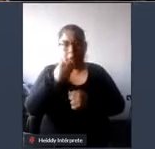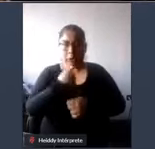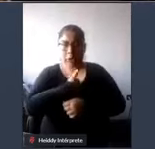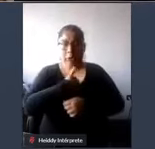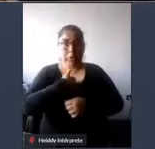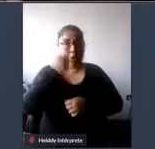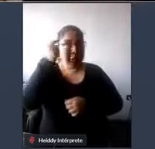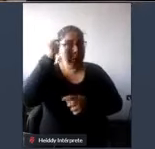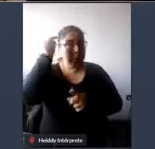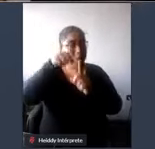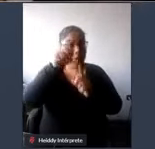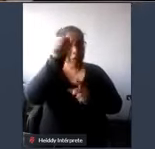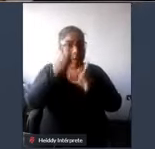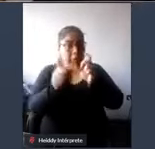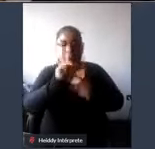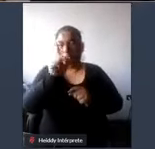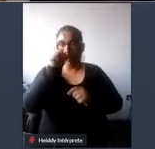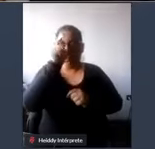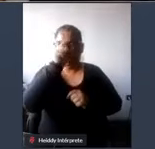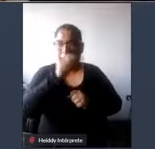que para ninguna persona con discapacidad